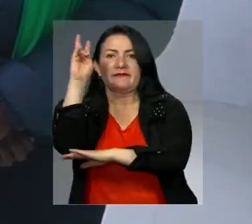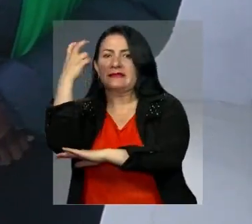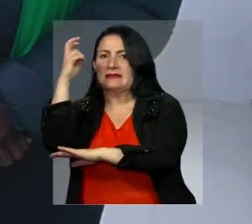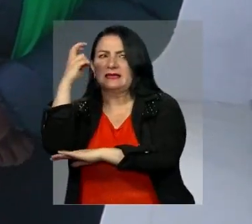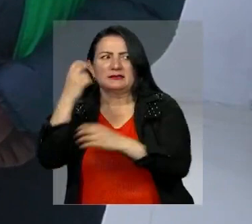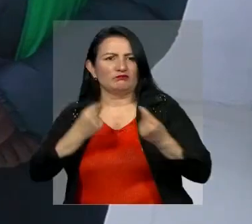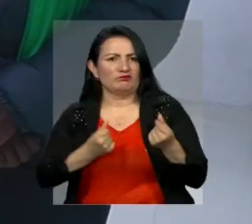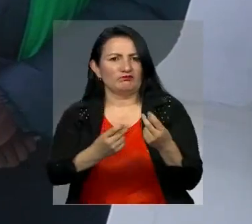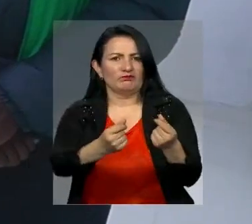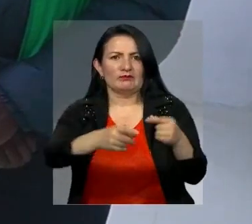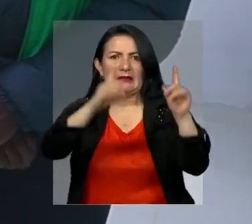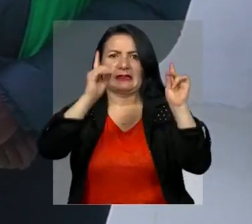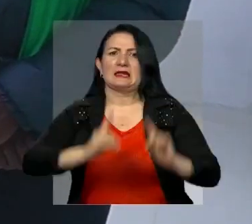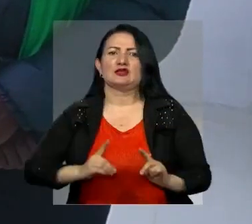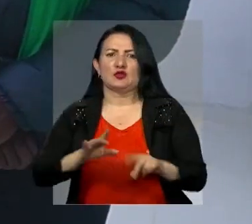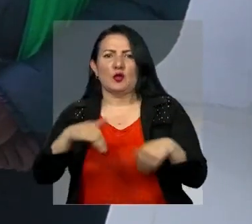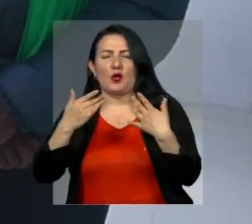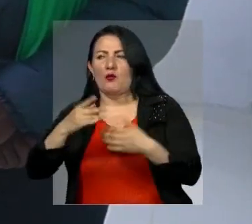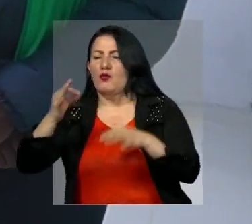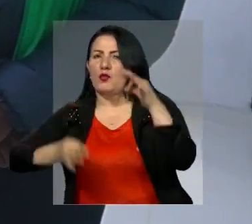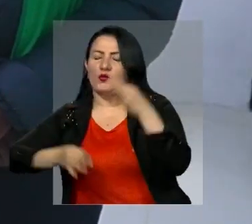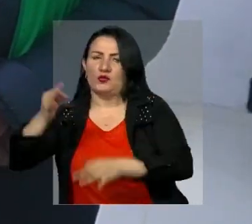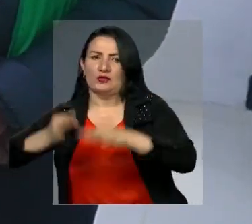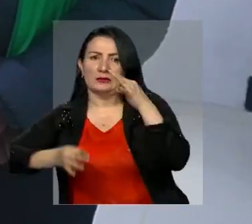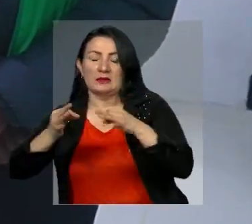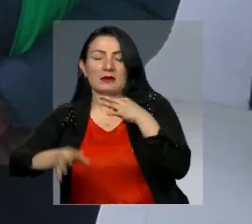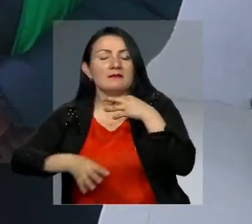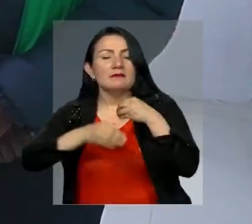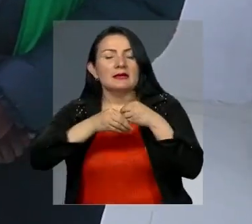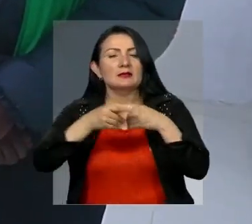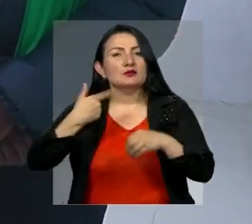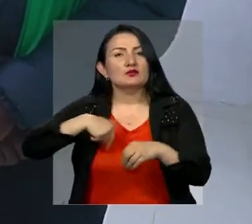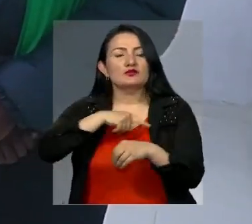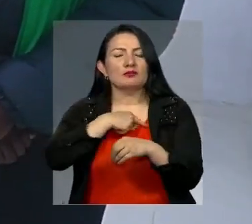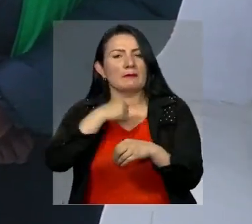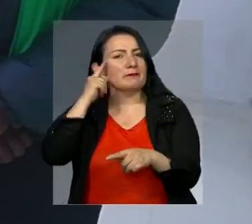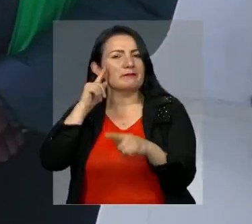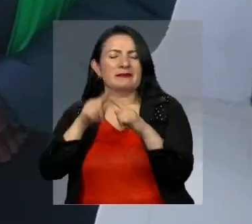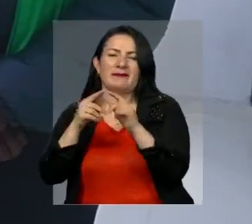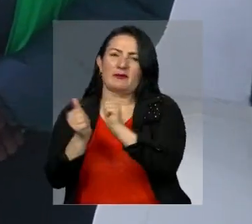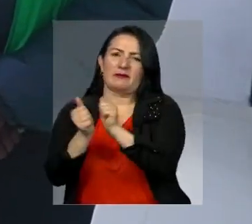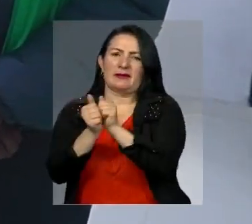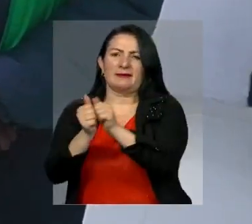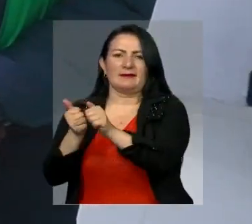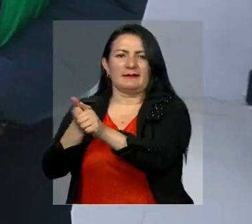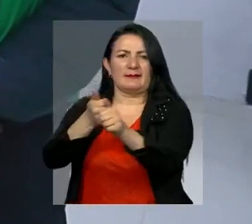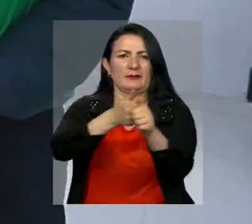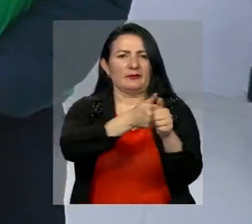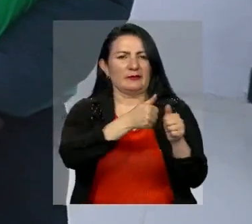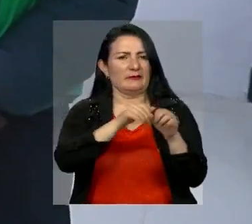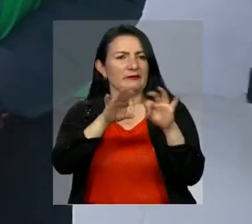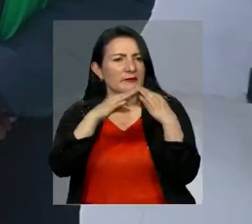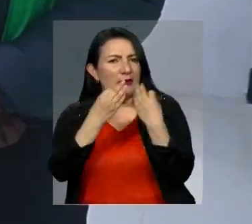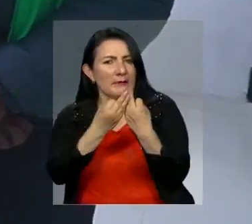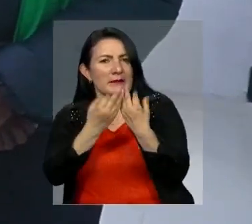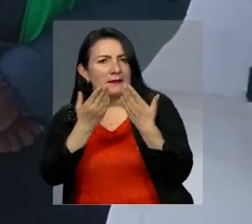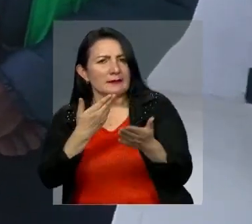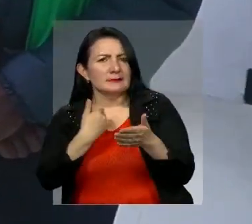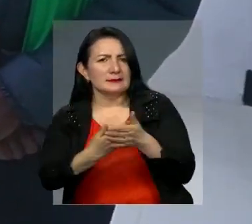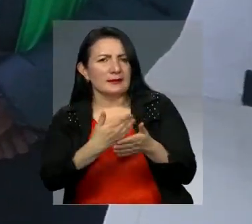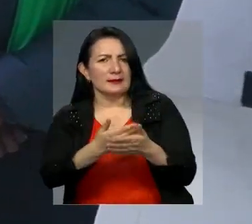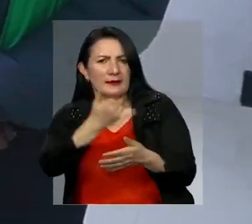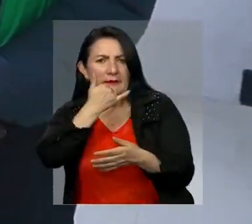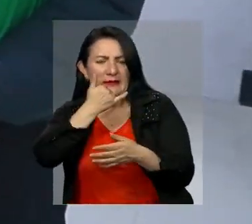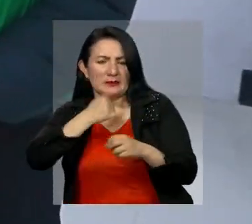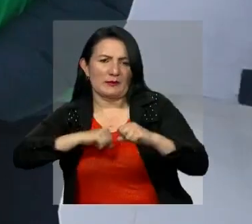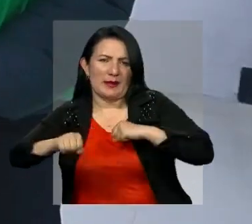acelere las decisiones en materia judicial, pero sobre todo nosotros estamos acompañando a cada una de las familias para dar certeza sobre